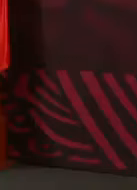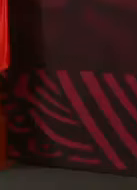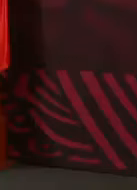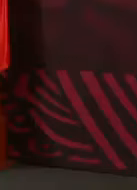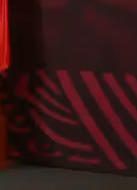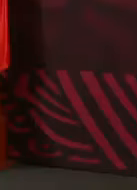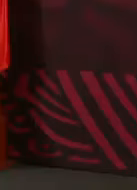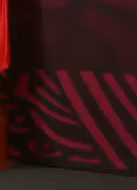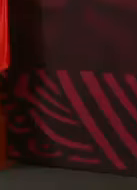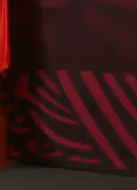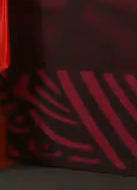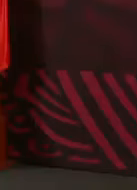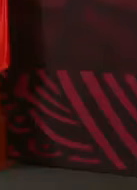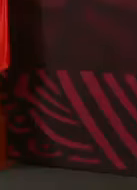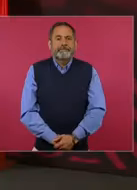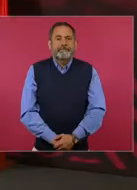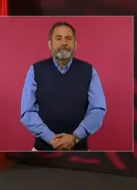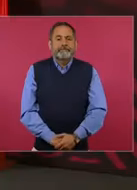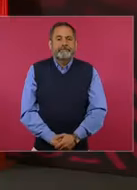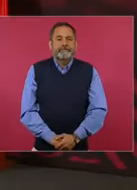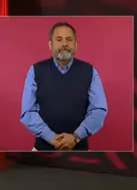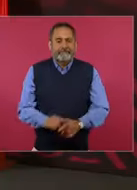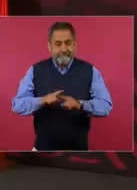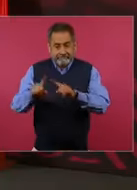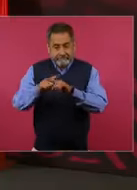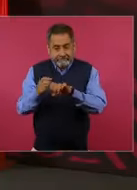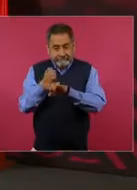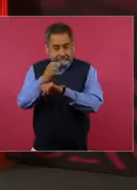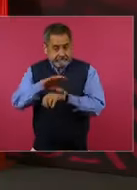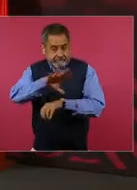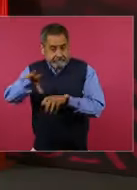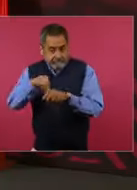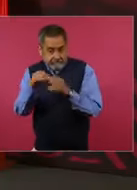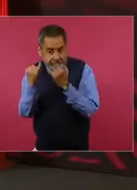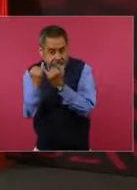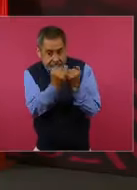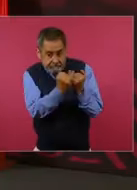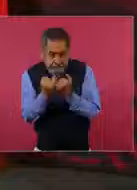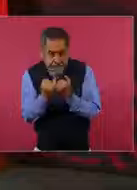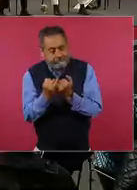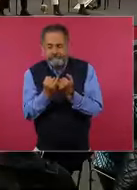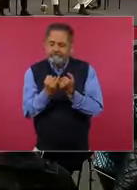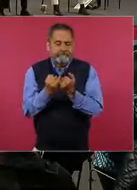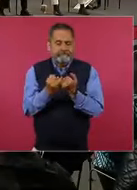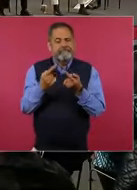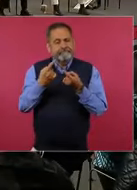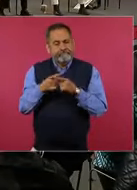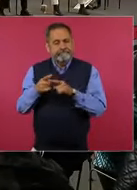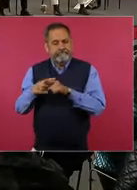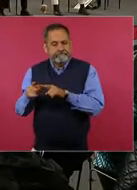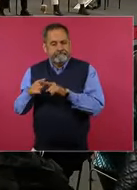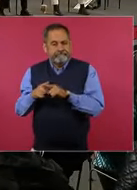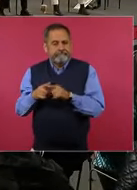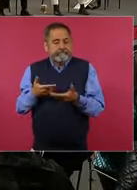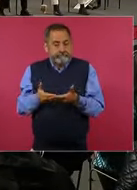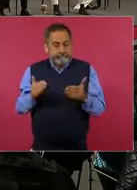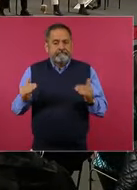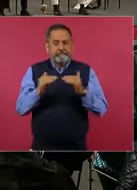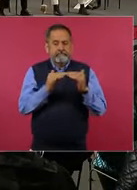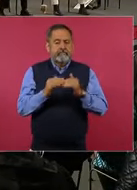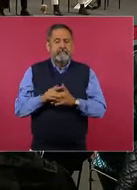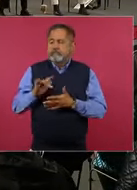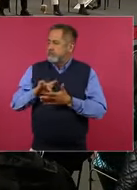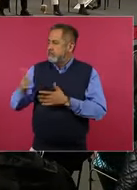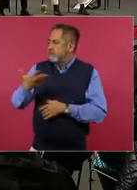las mismas medicinas, no todos los estados tenían los mismos medicamentos. Entonces, pues agradecerle, presidente, la oportunidad de